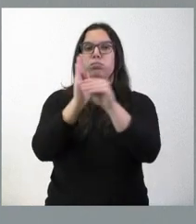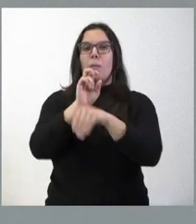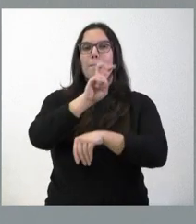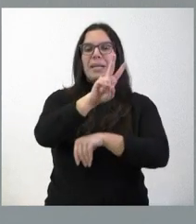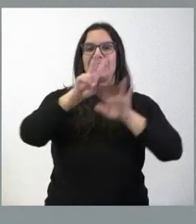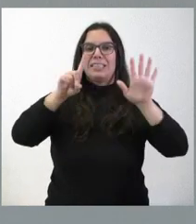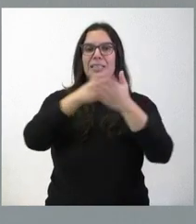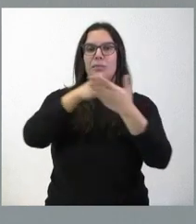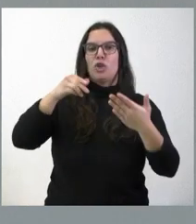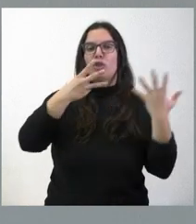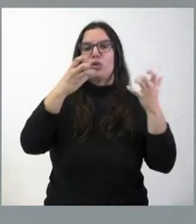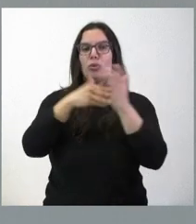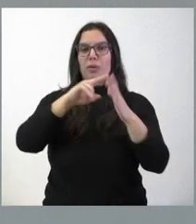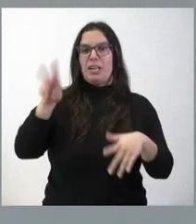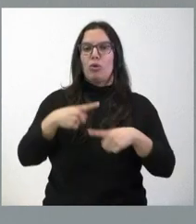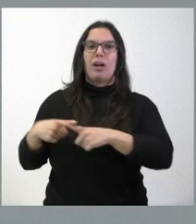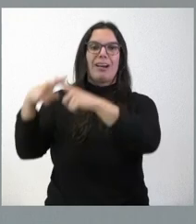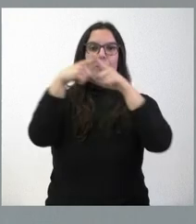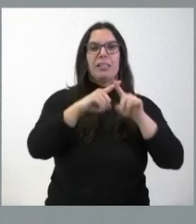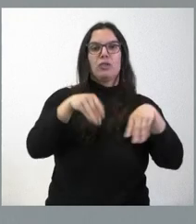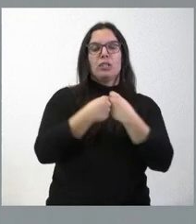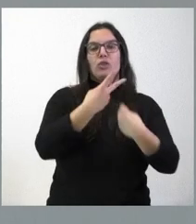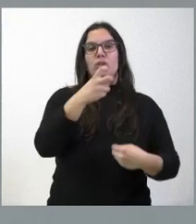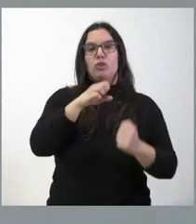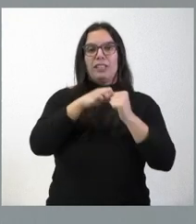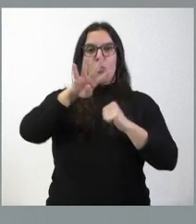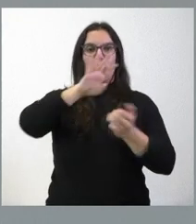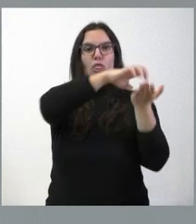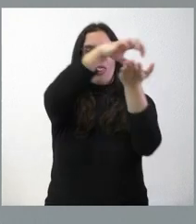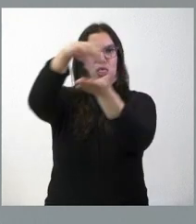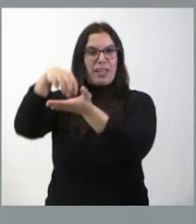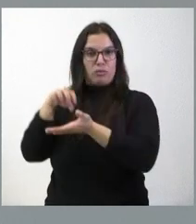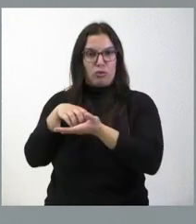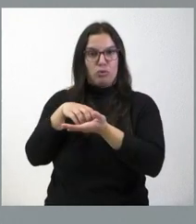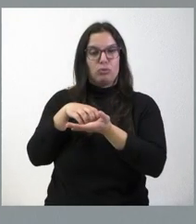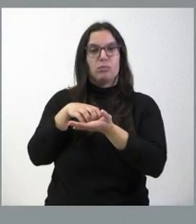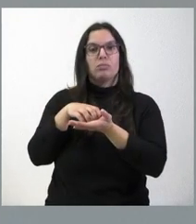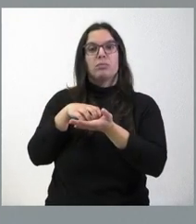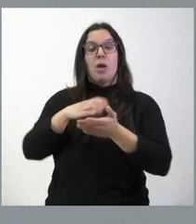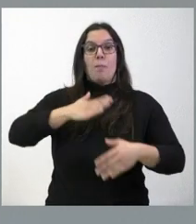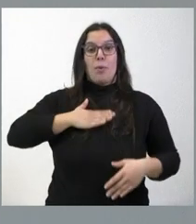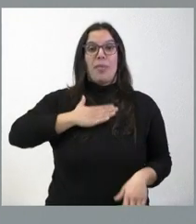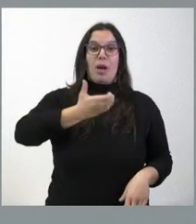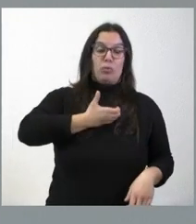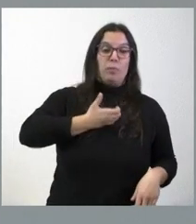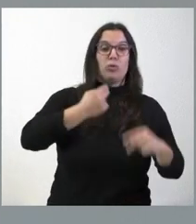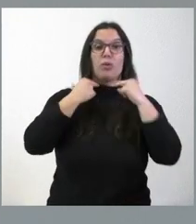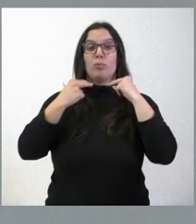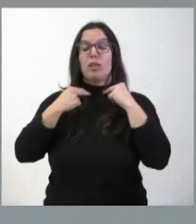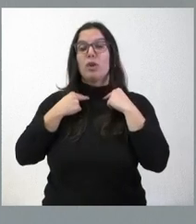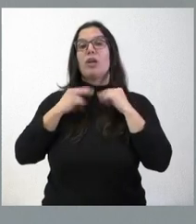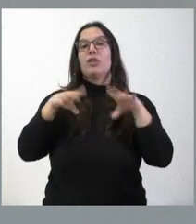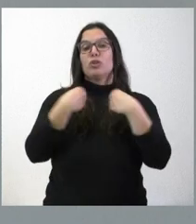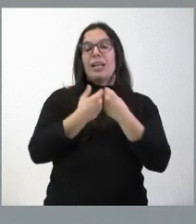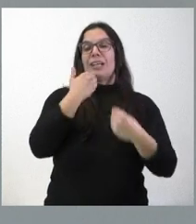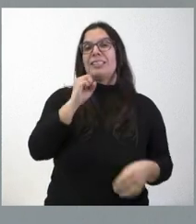.000 euros, distribuidos en 224 centros de entidades locales por importe de casi 13 millones de